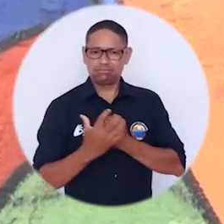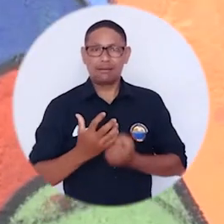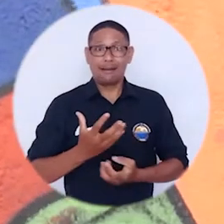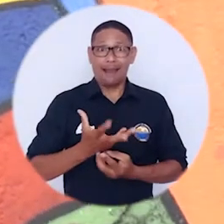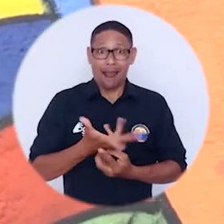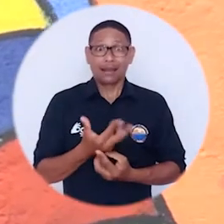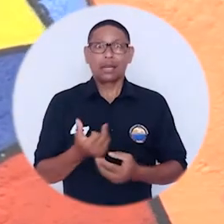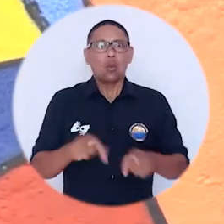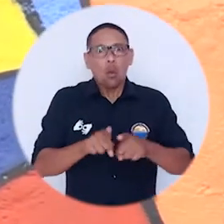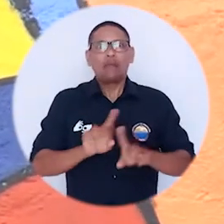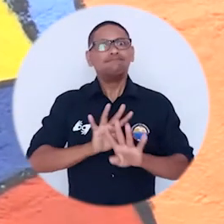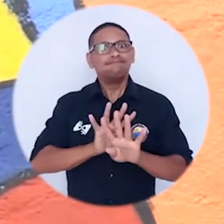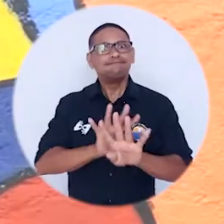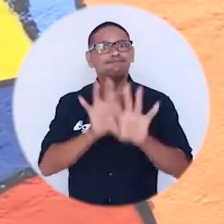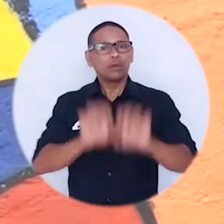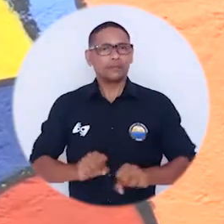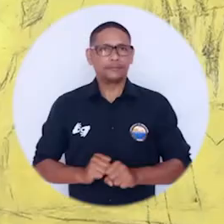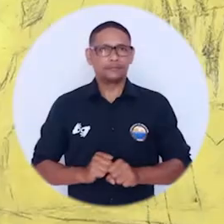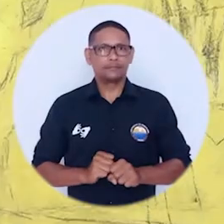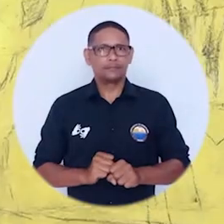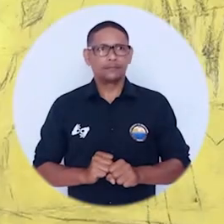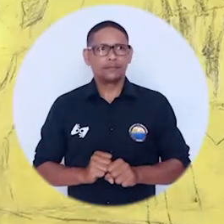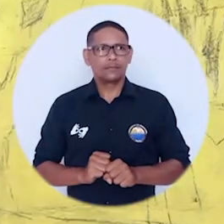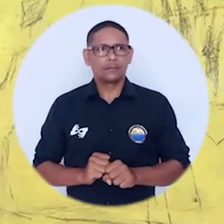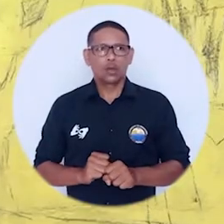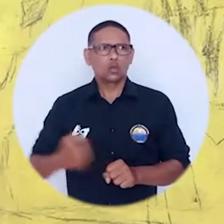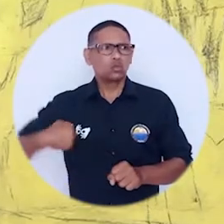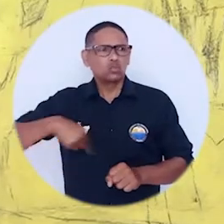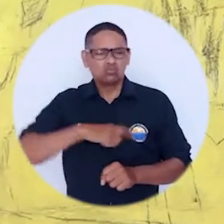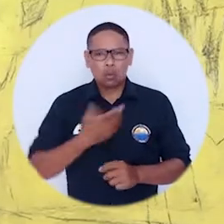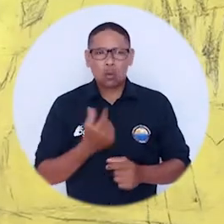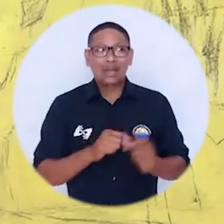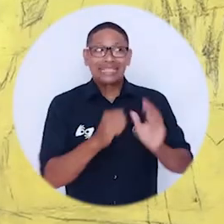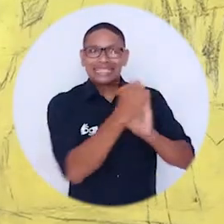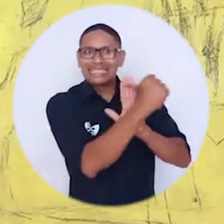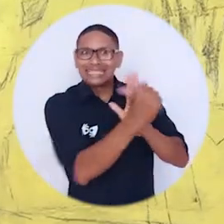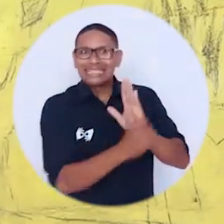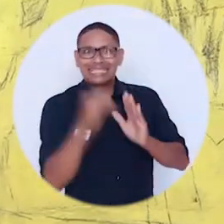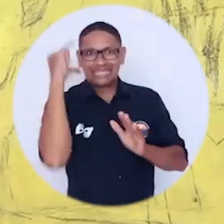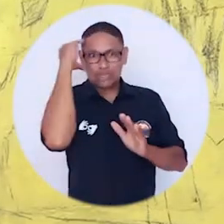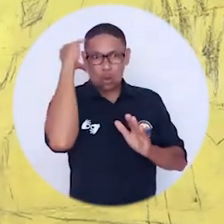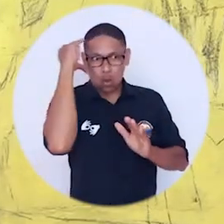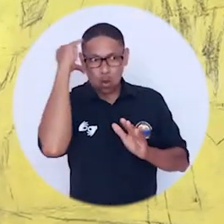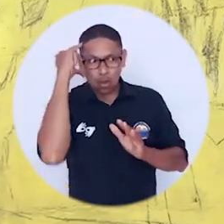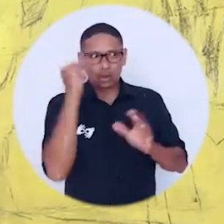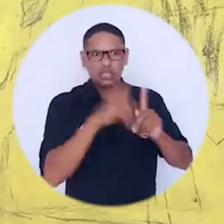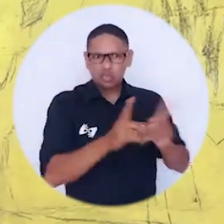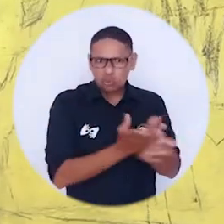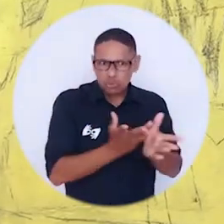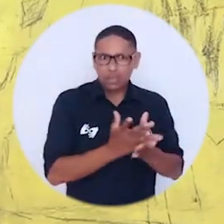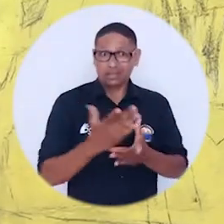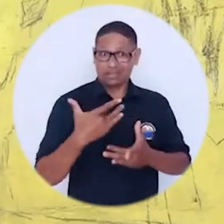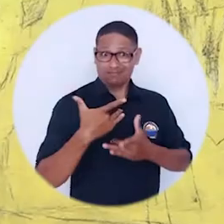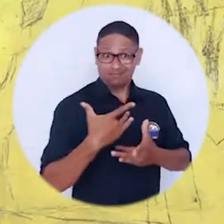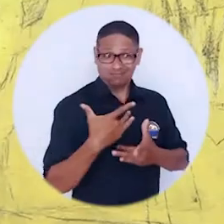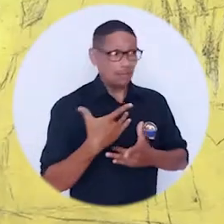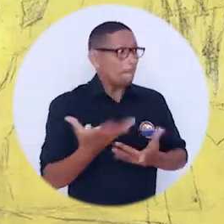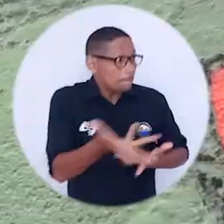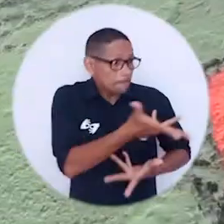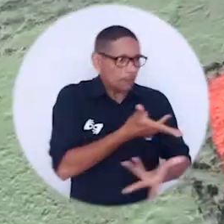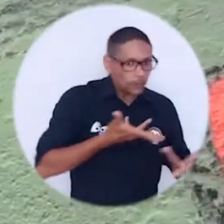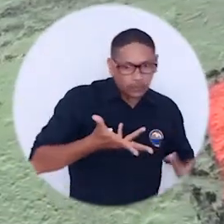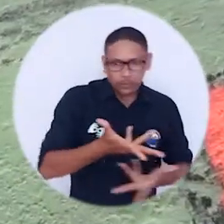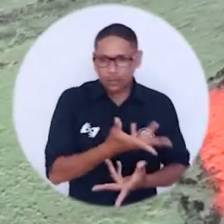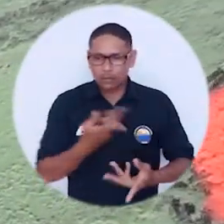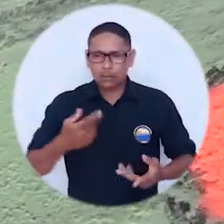expresiones artísticas también se moviliza. Esta iniciativa nació en conjunto con el programa de psicología de estudiantes y de